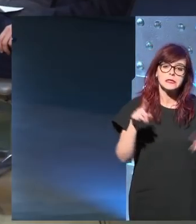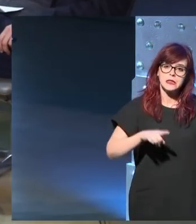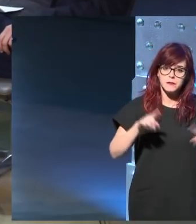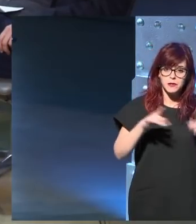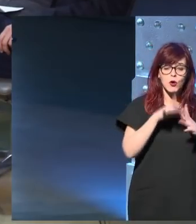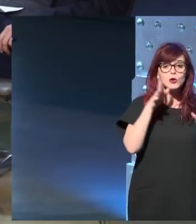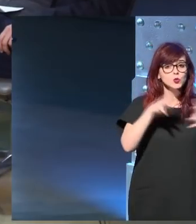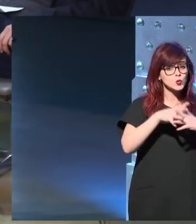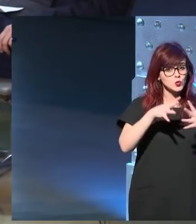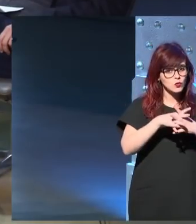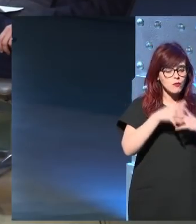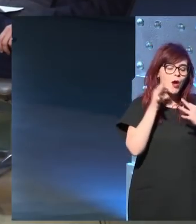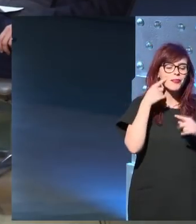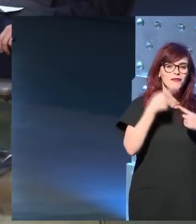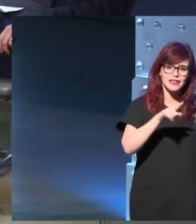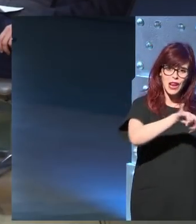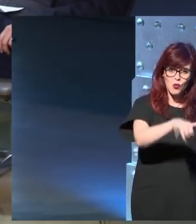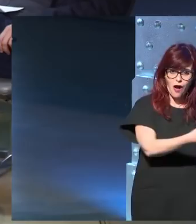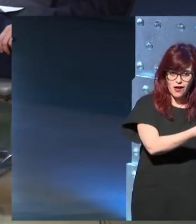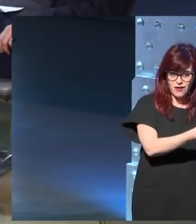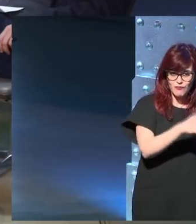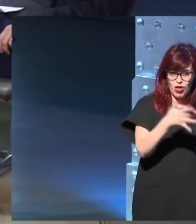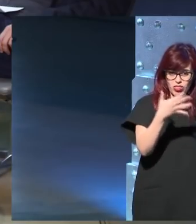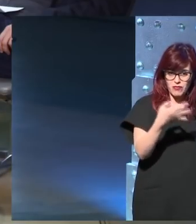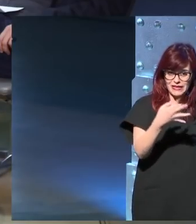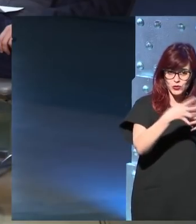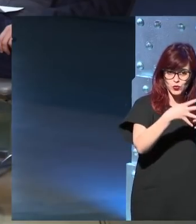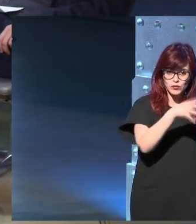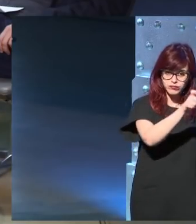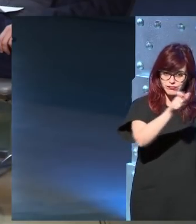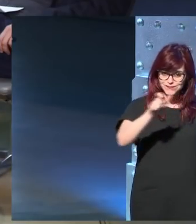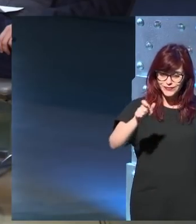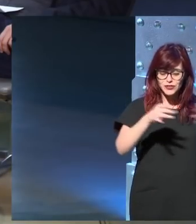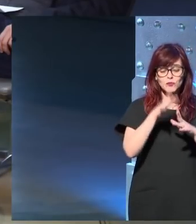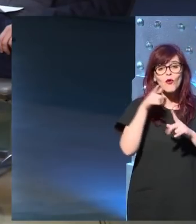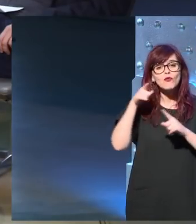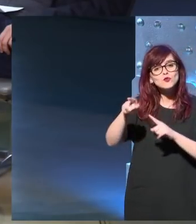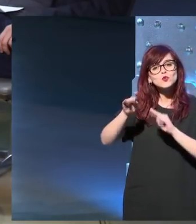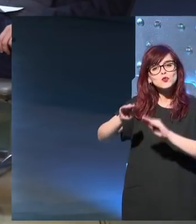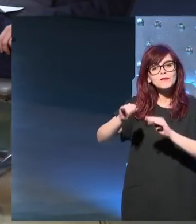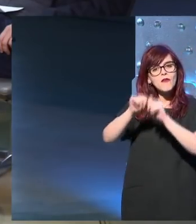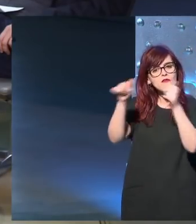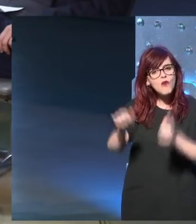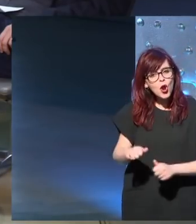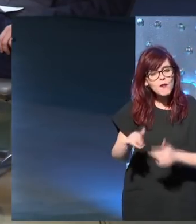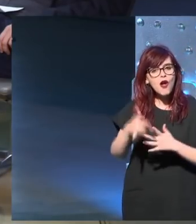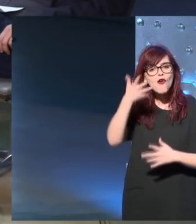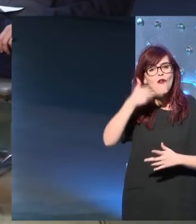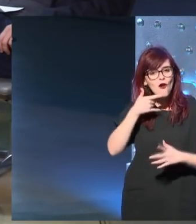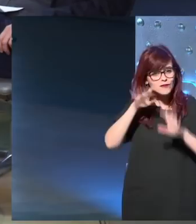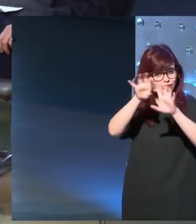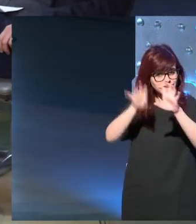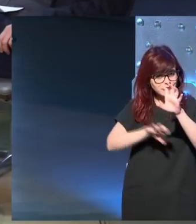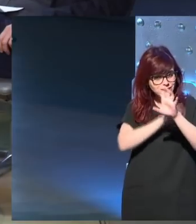una estructura como el lenguaje que puede ser, tienen, sí, las formas, los colores, pero eso